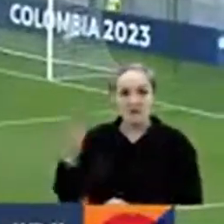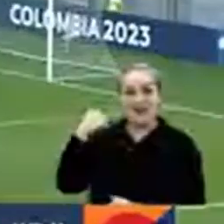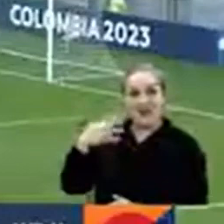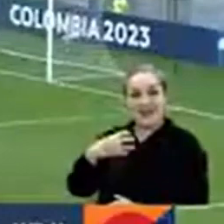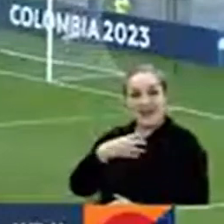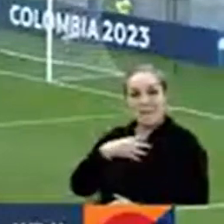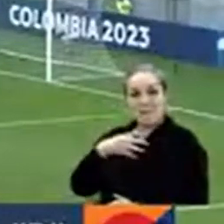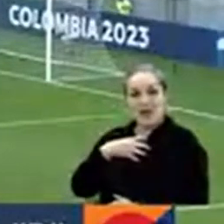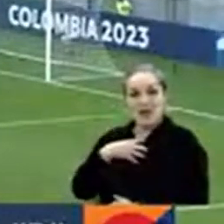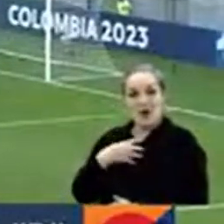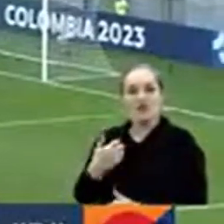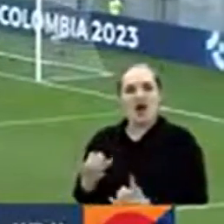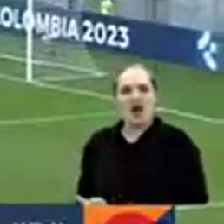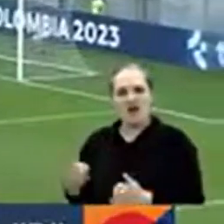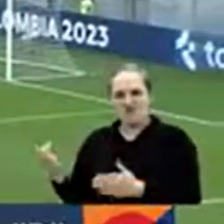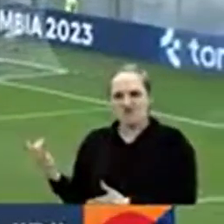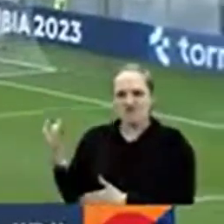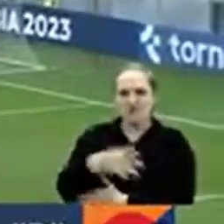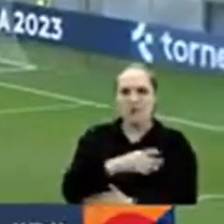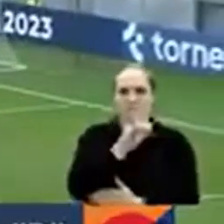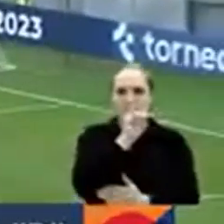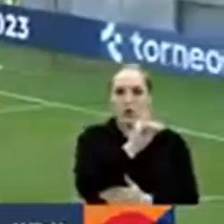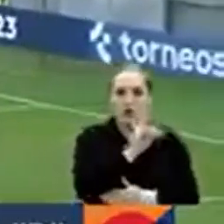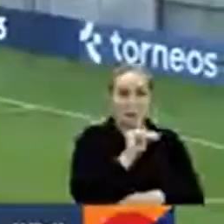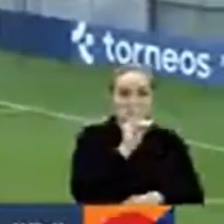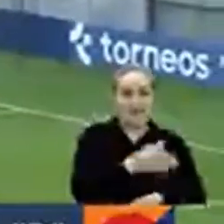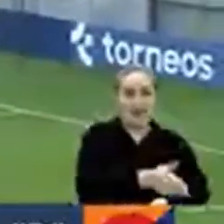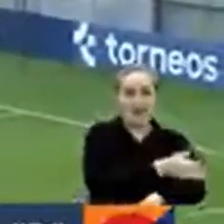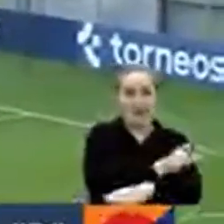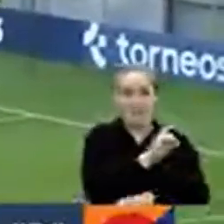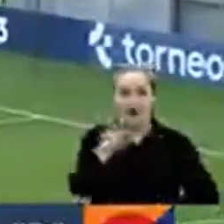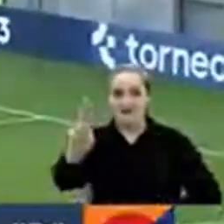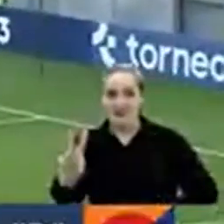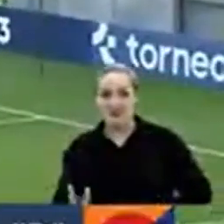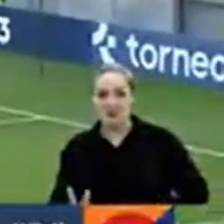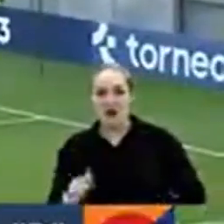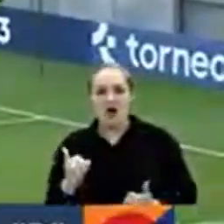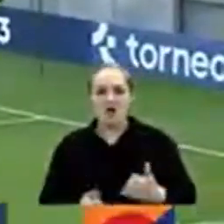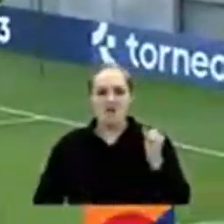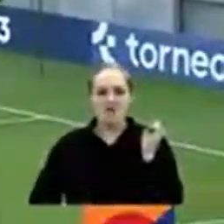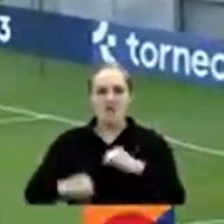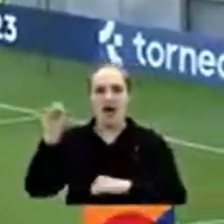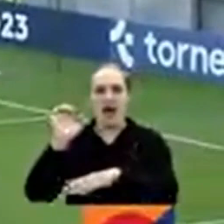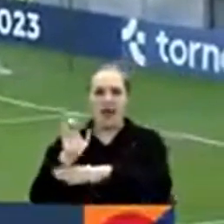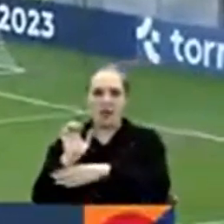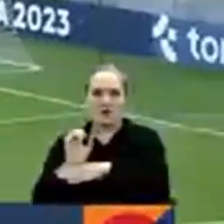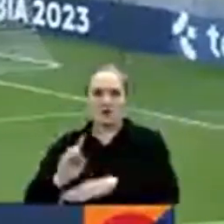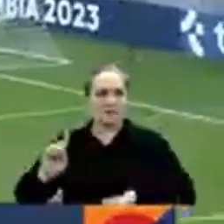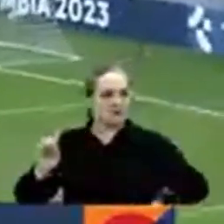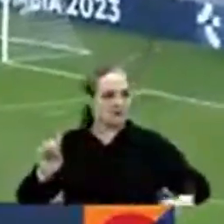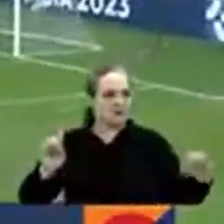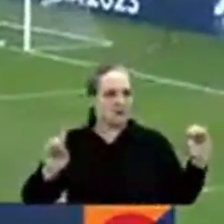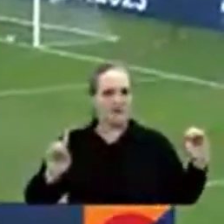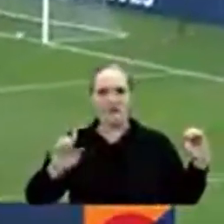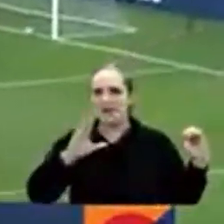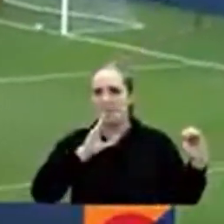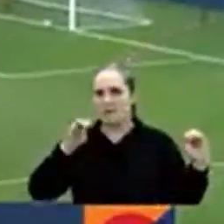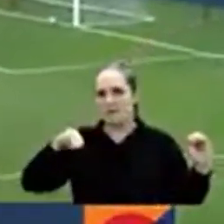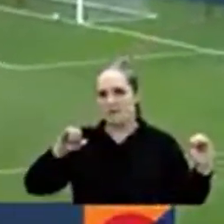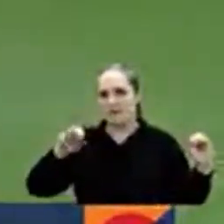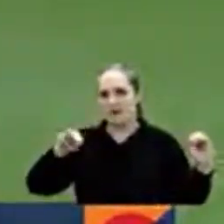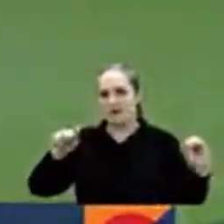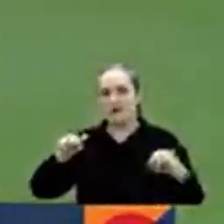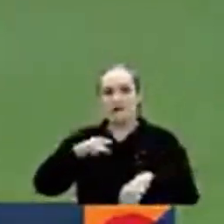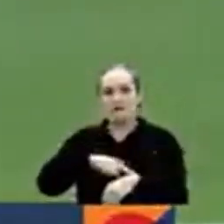dio cuentas de Bolivia, que venía de ganarle a Venezuela. El solitario gol con el que ganaron los ecuatorianos fue de Garismina a los